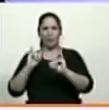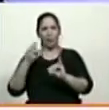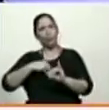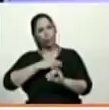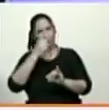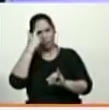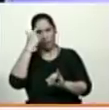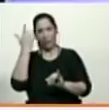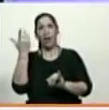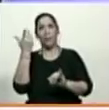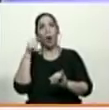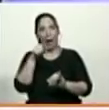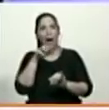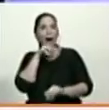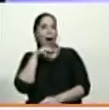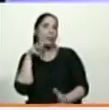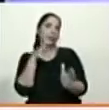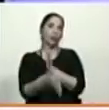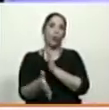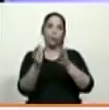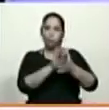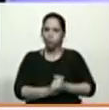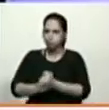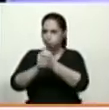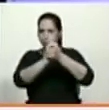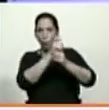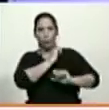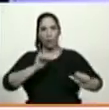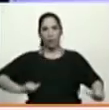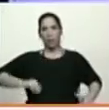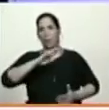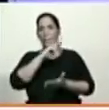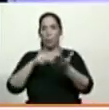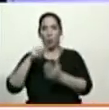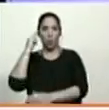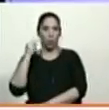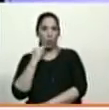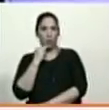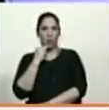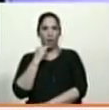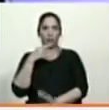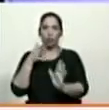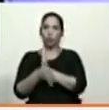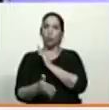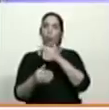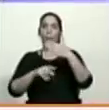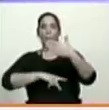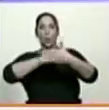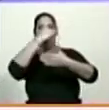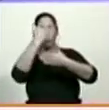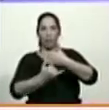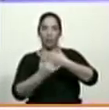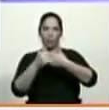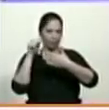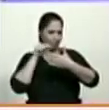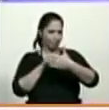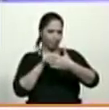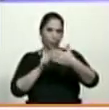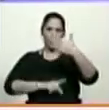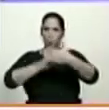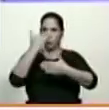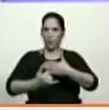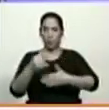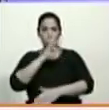de la unidad monolítica de nuestra Fuerza Armada Nacional Bolivariana en torno a un proyecto y es el proyecto del